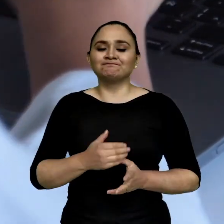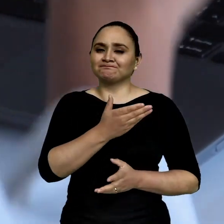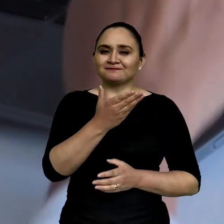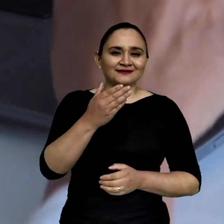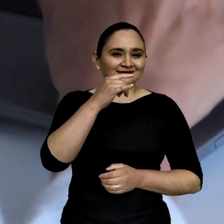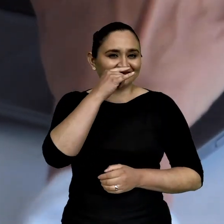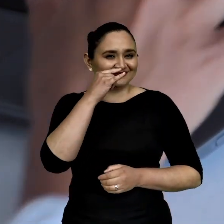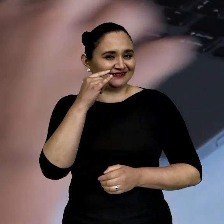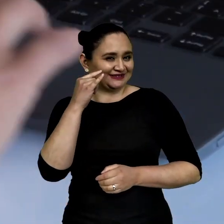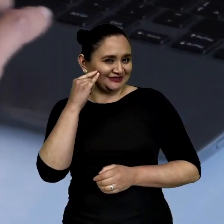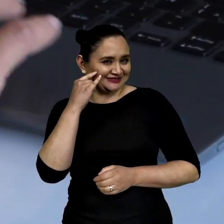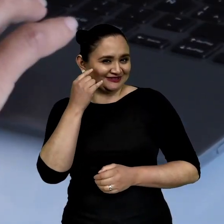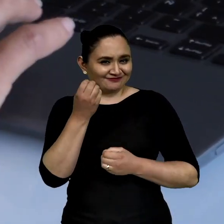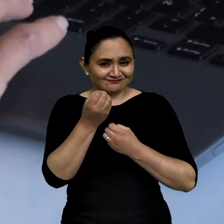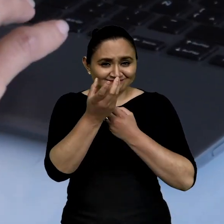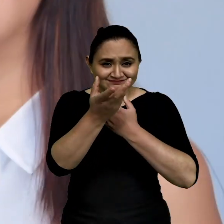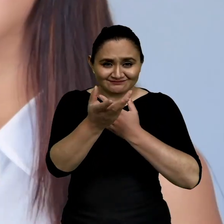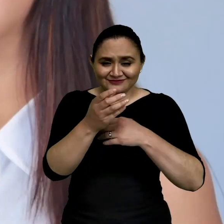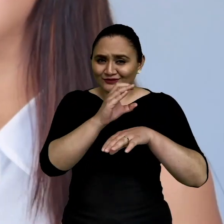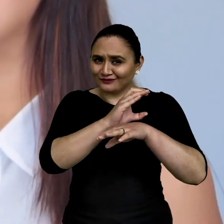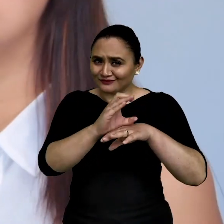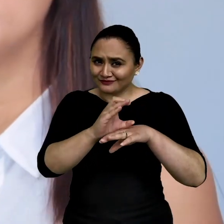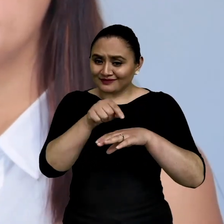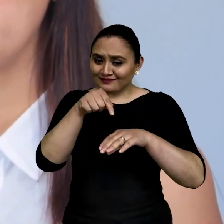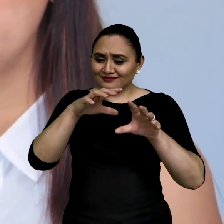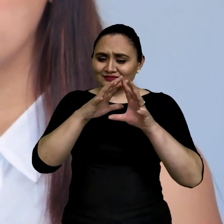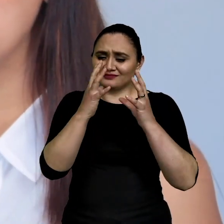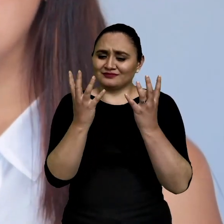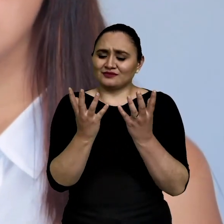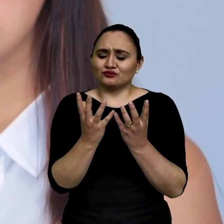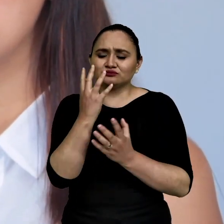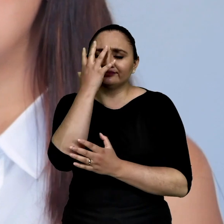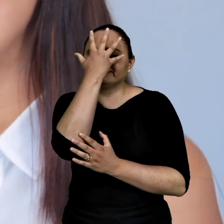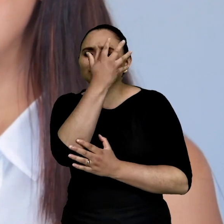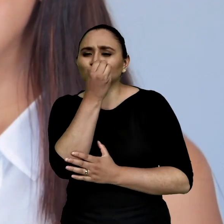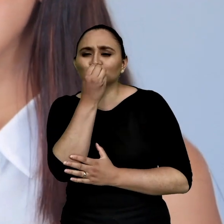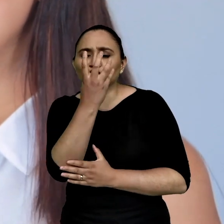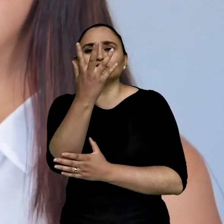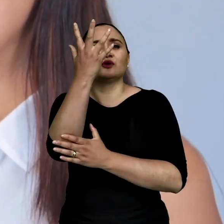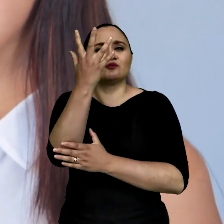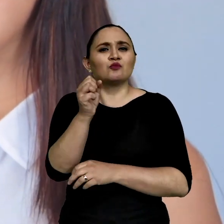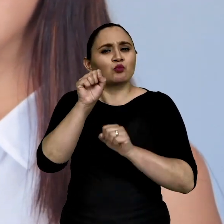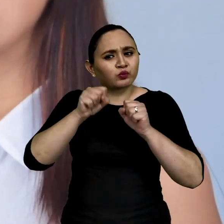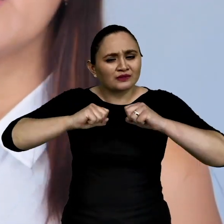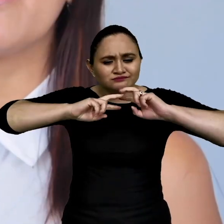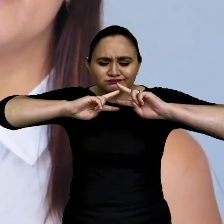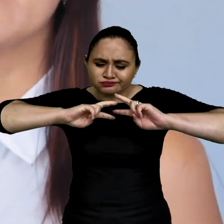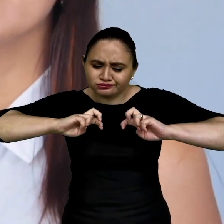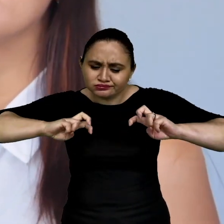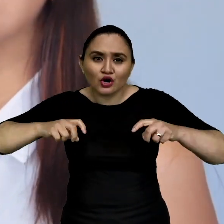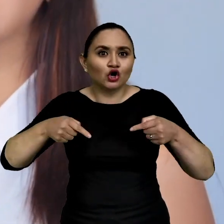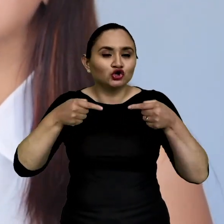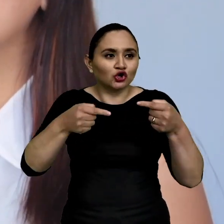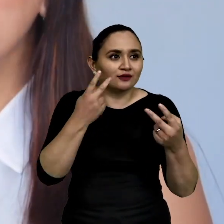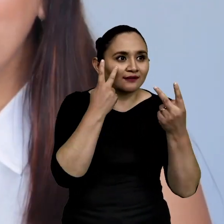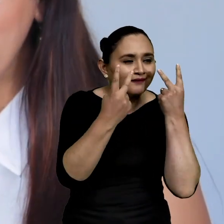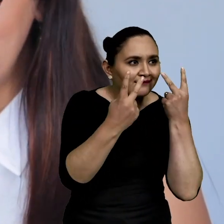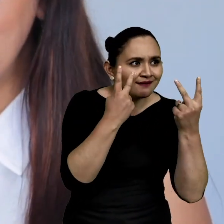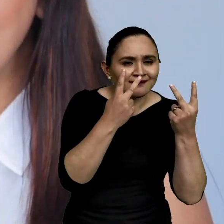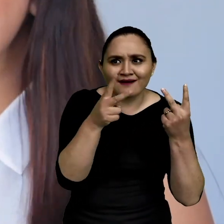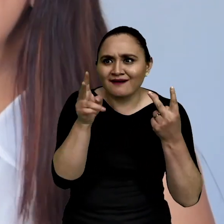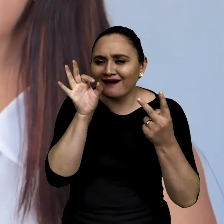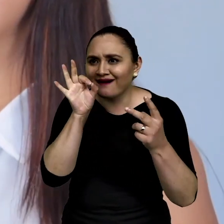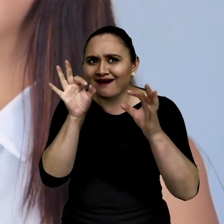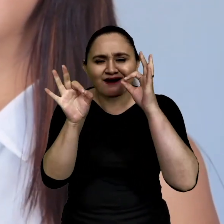Para los niños queridos, desea lo mismo que me decían a mí, que este es un mundo maravilloso, lleno de misterios, que te puedes encontrar con sorpresas todos